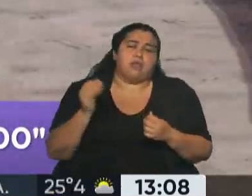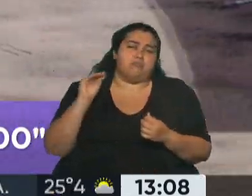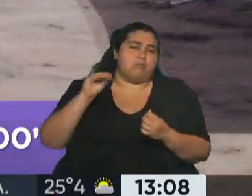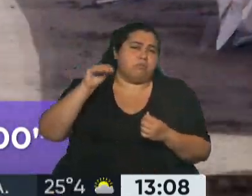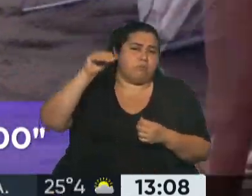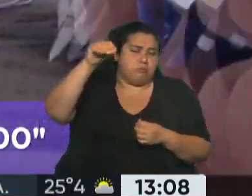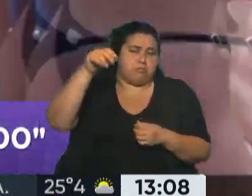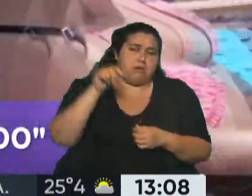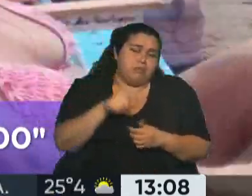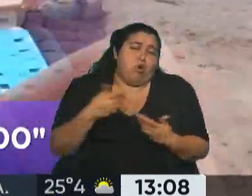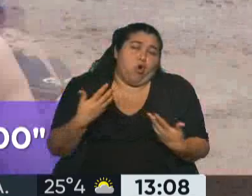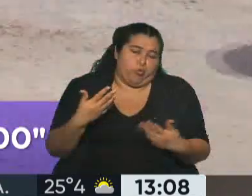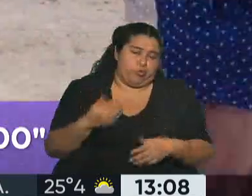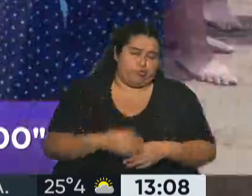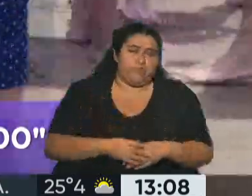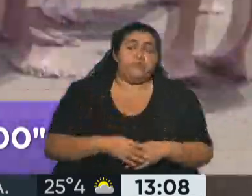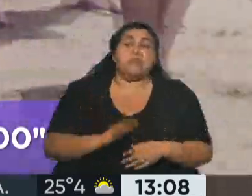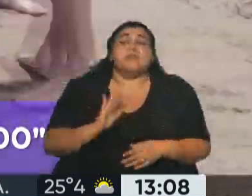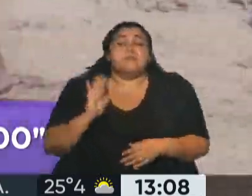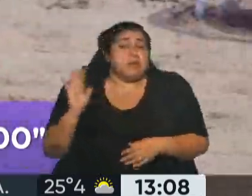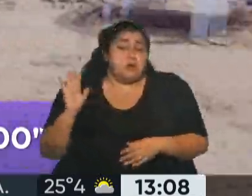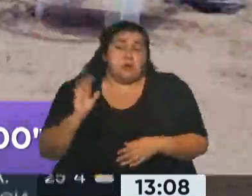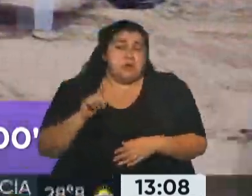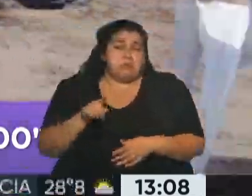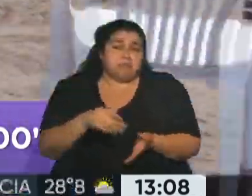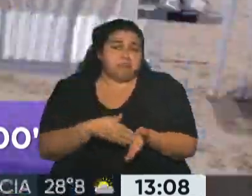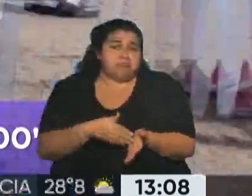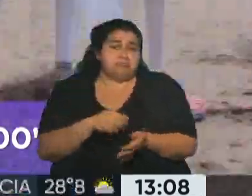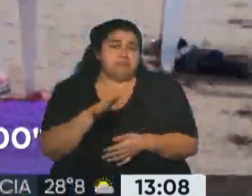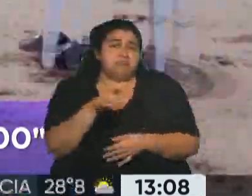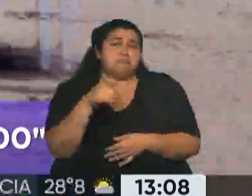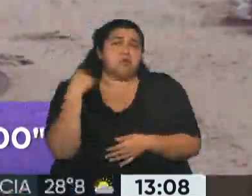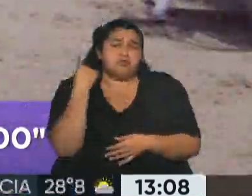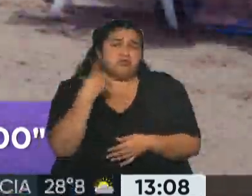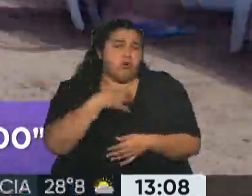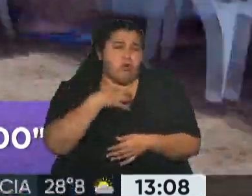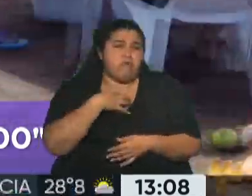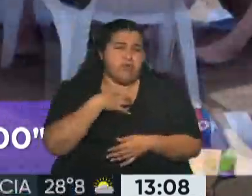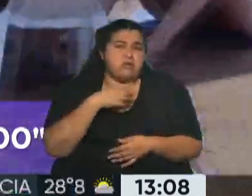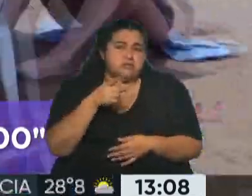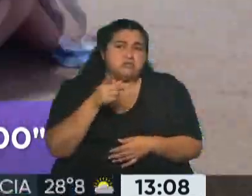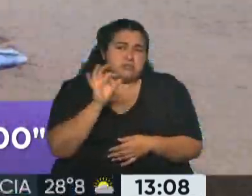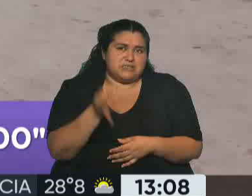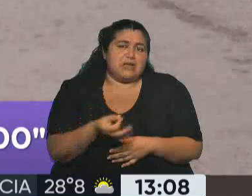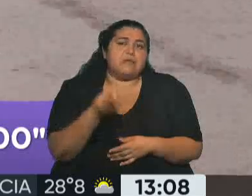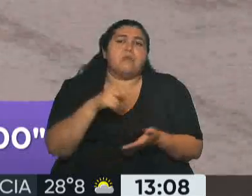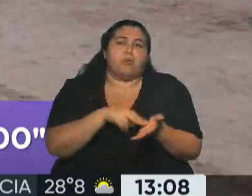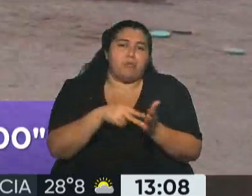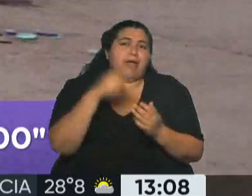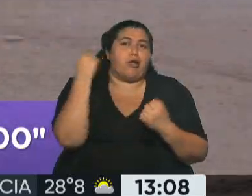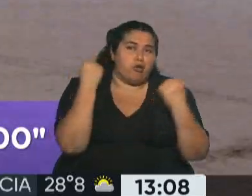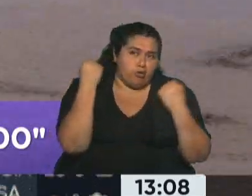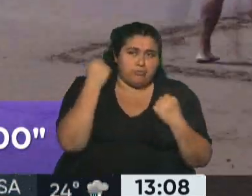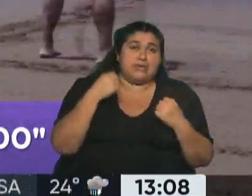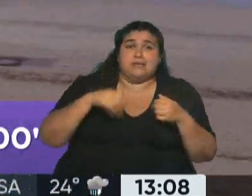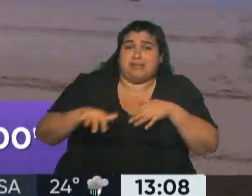incrementan los valores. Pero bueno, nosotros estamos confiados que dentro de la dificultad económica por la que está